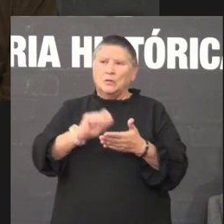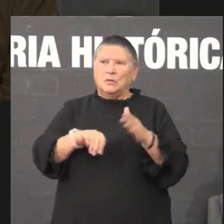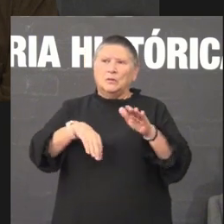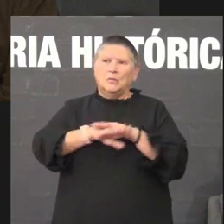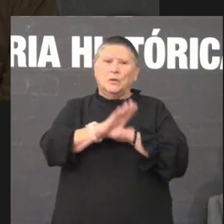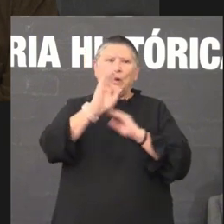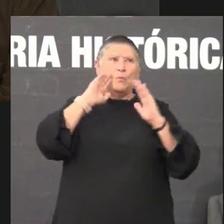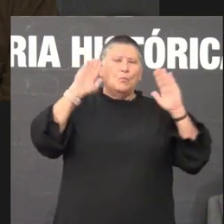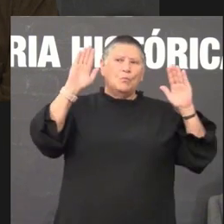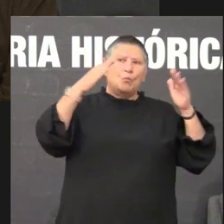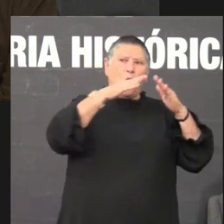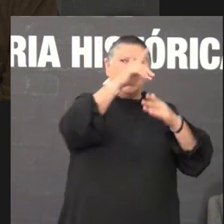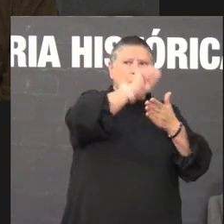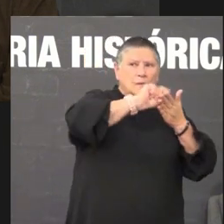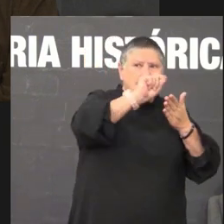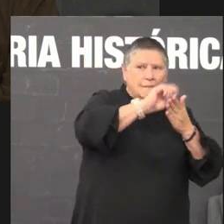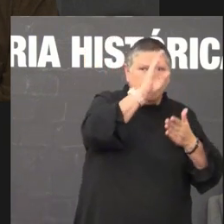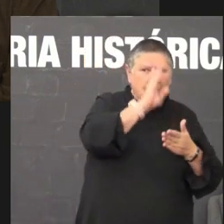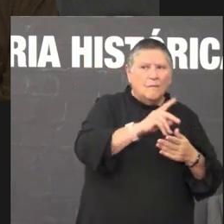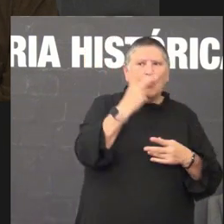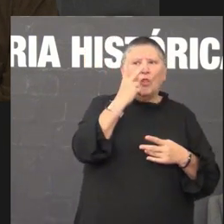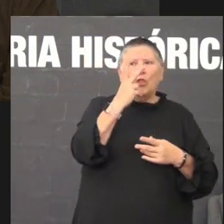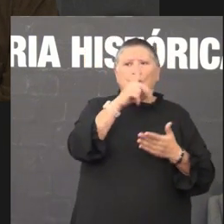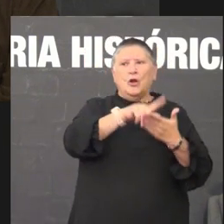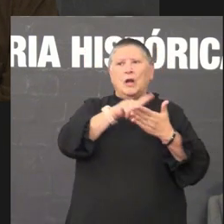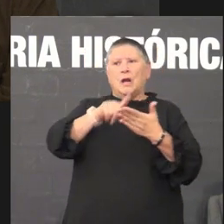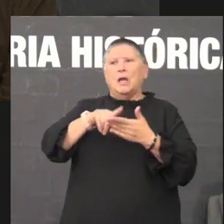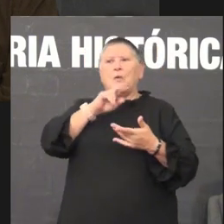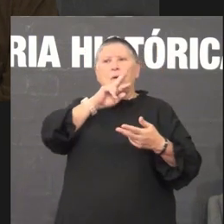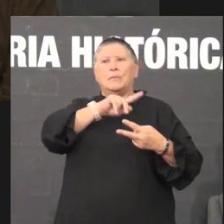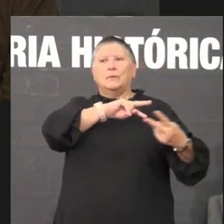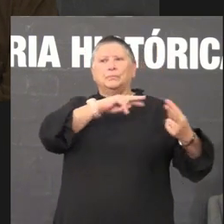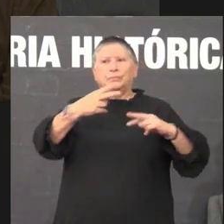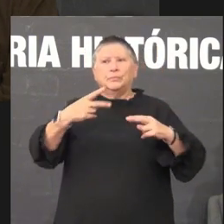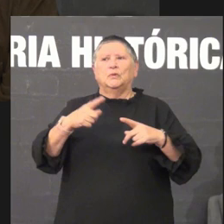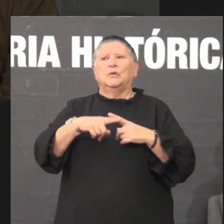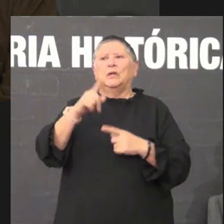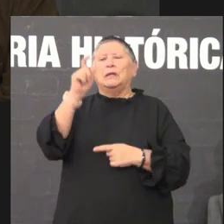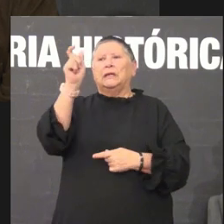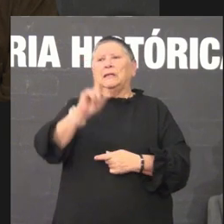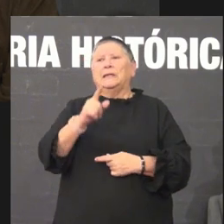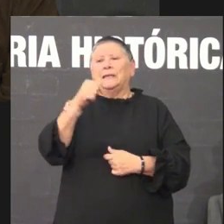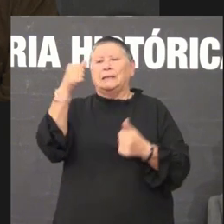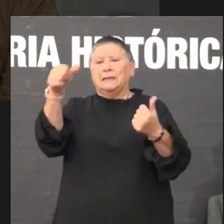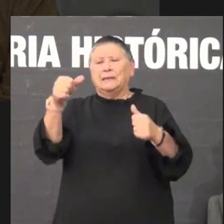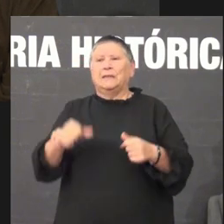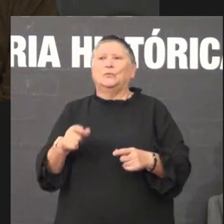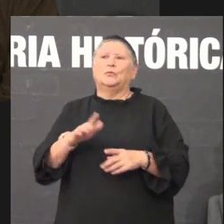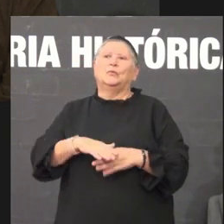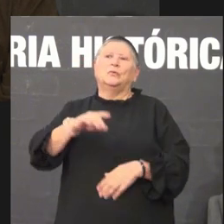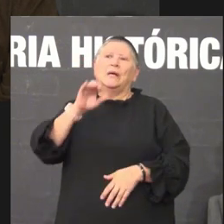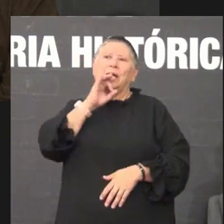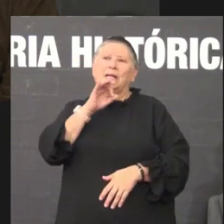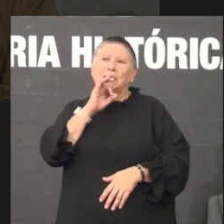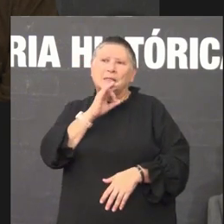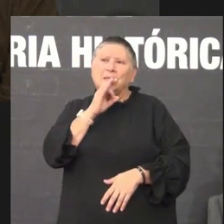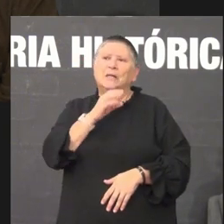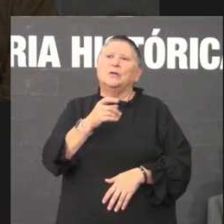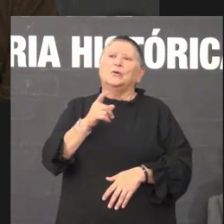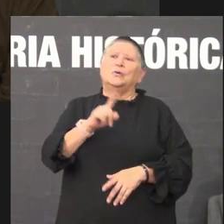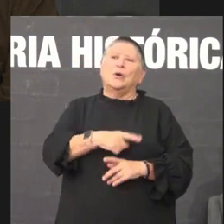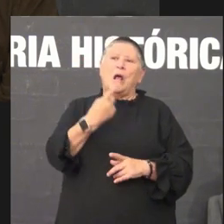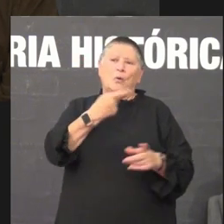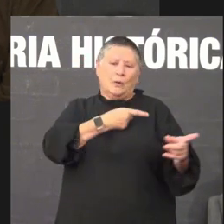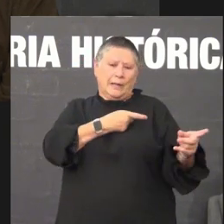da guerrilla del llano bilingües escritos en galego con títulos en galego como Antros Penedos Loeta Guerrilleira temos incluso guerrilleros